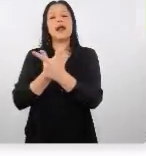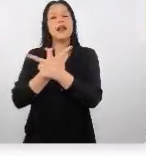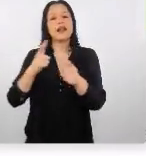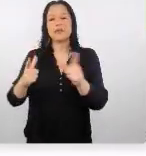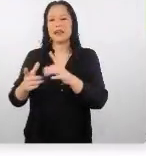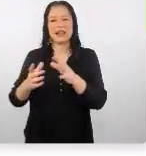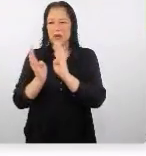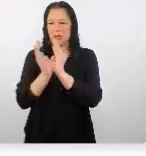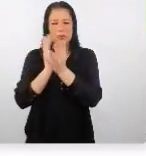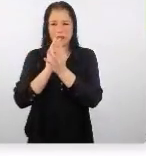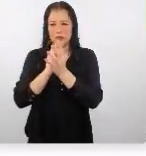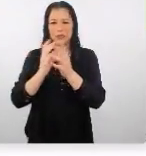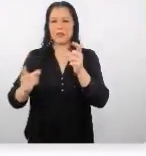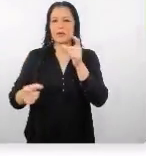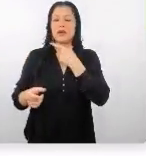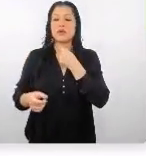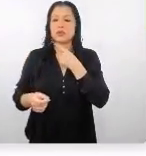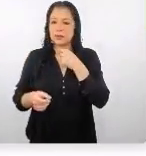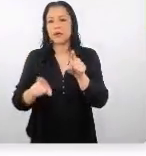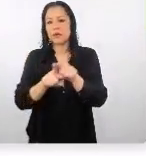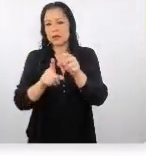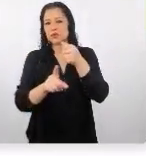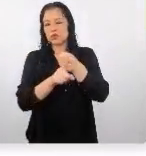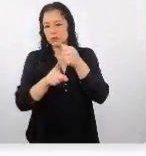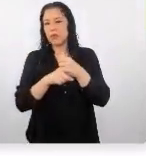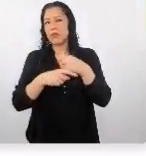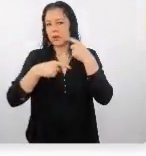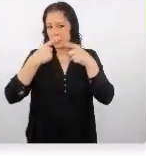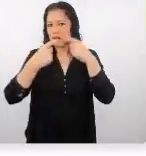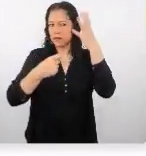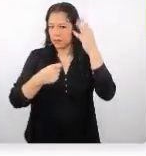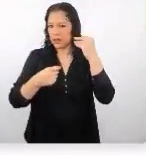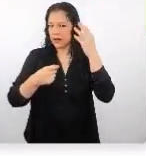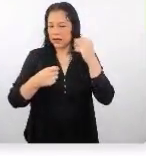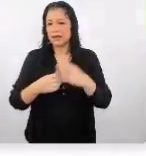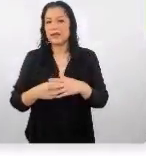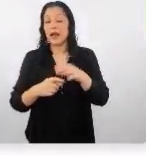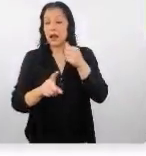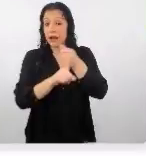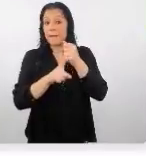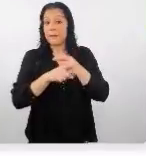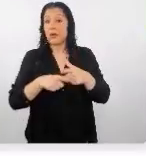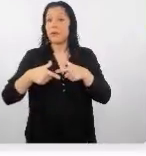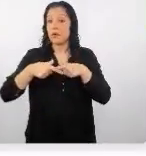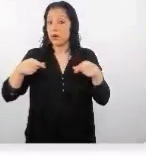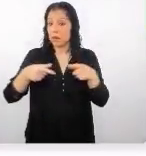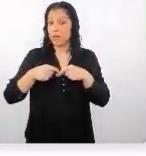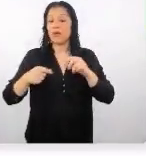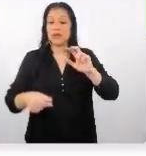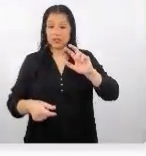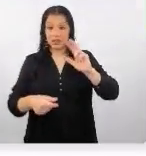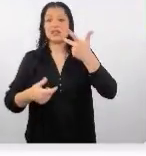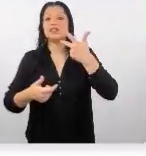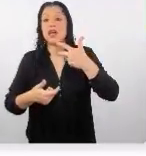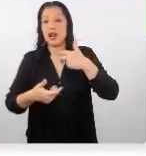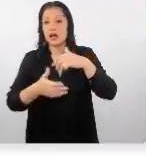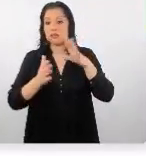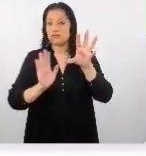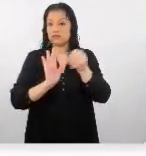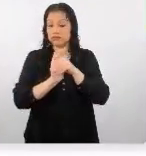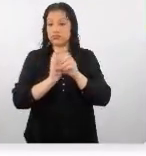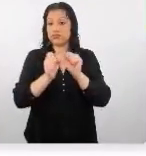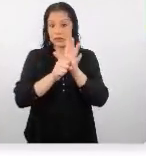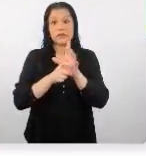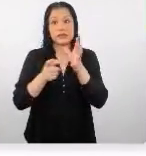tanta aglomeración porque igual por todo lo que ha pasado lo que ha comentado también en María José lo que ha pasado en Japón que ya me ha dado una tercera ola entonces ellos tratan de